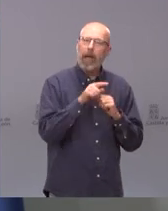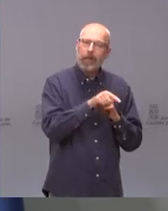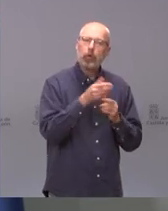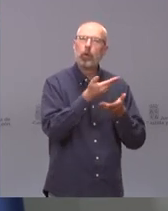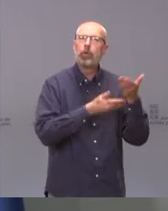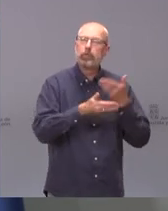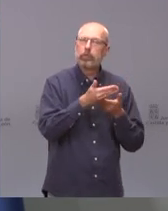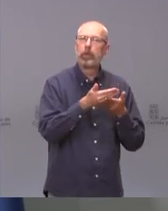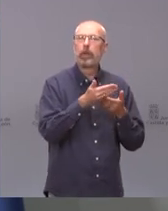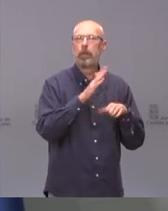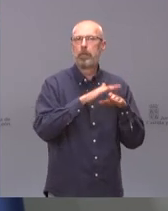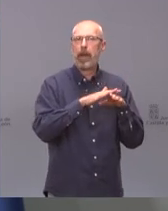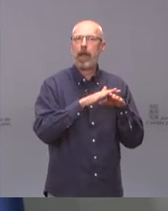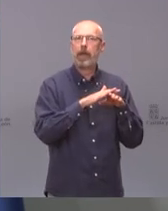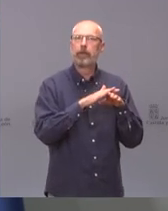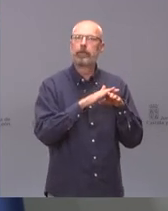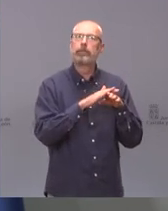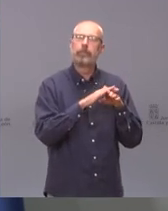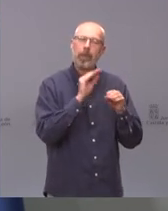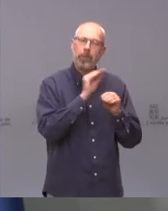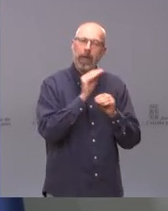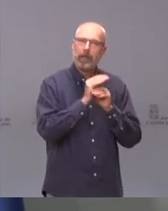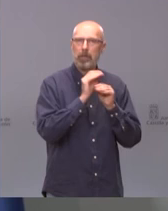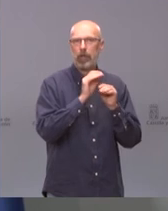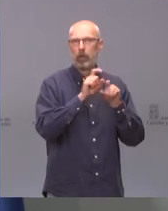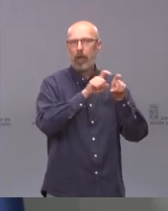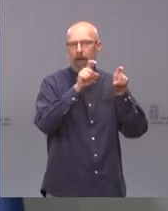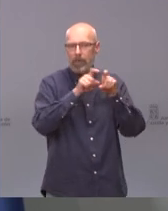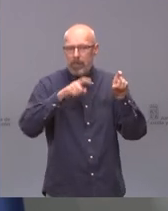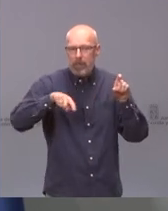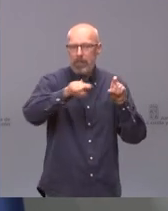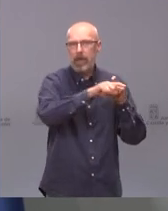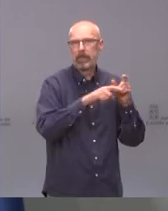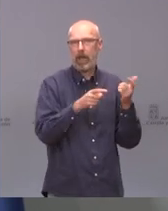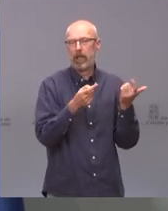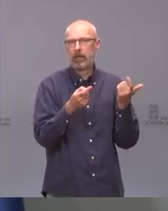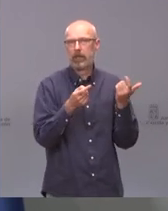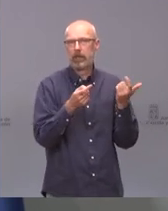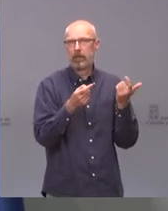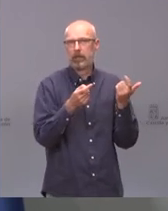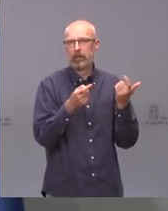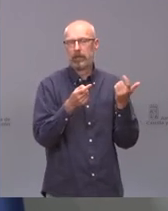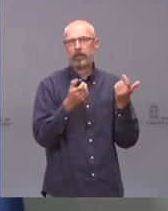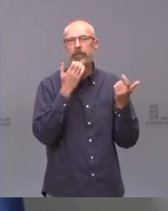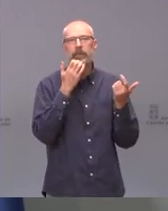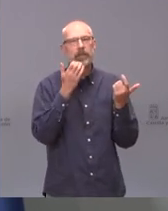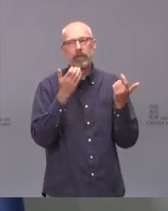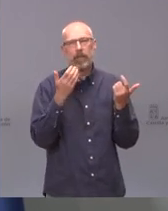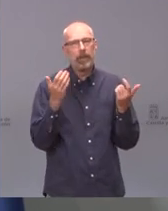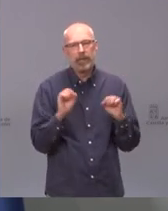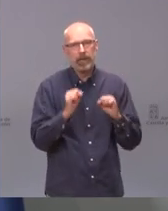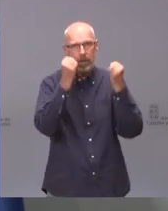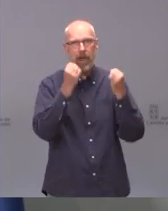mantenimiento de la actividad de un sector que está ya suficientemente castigado. Por tanto vamos a intentar